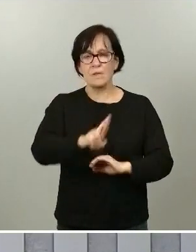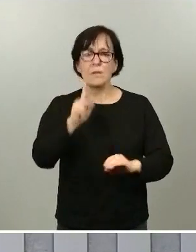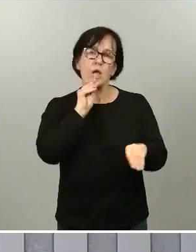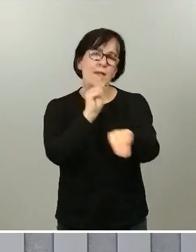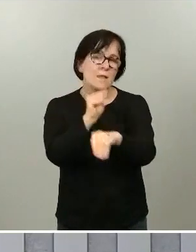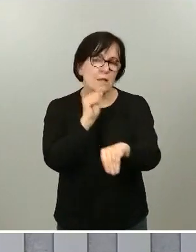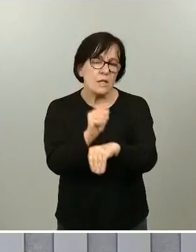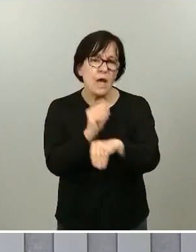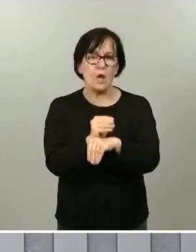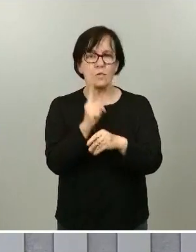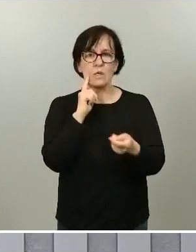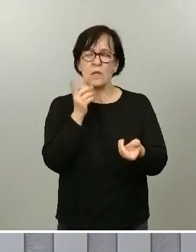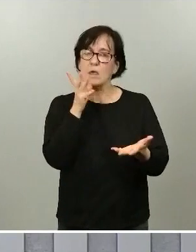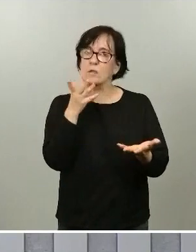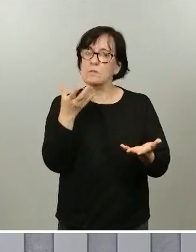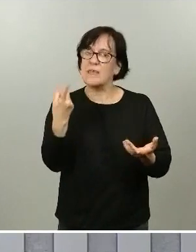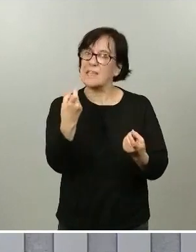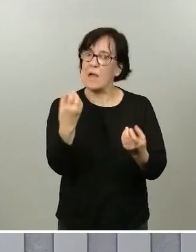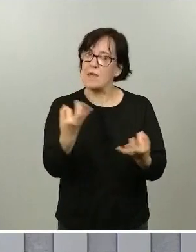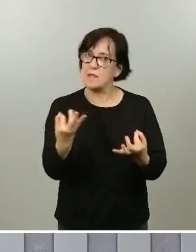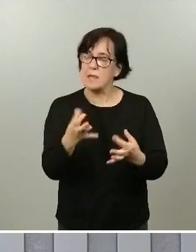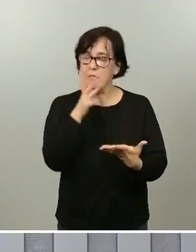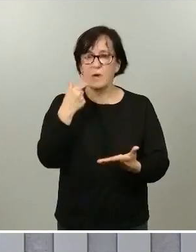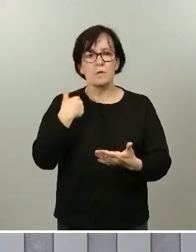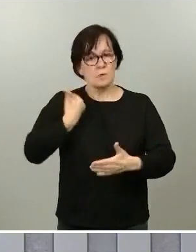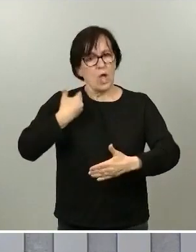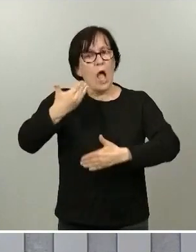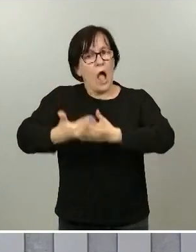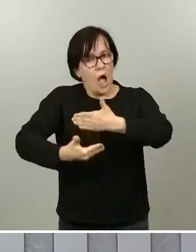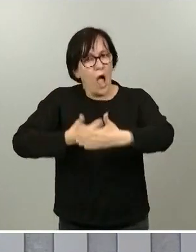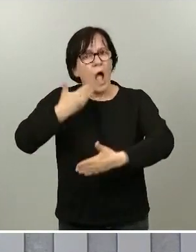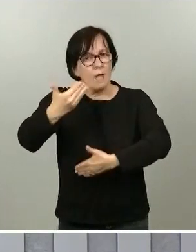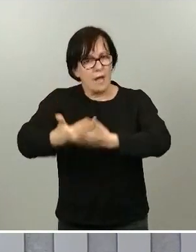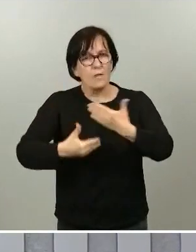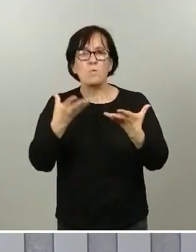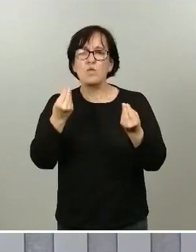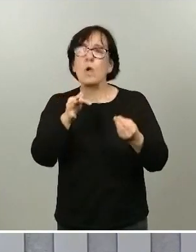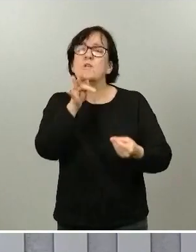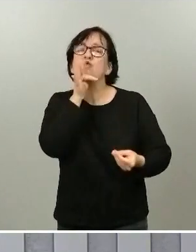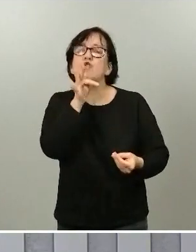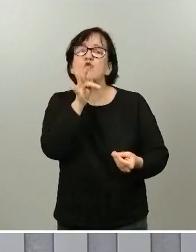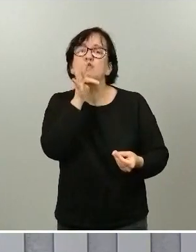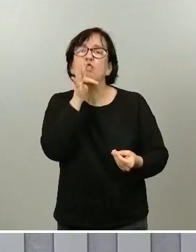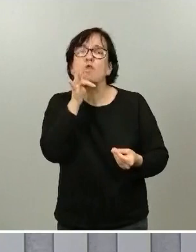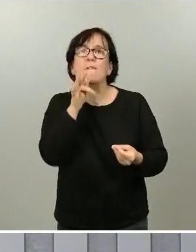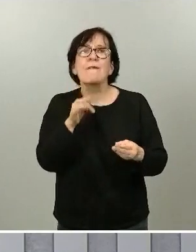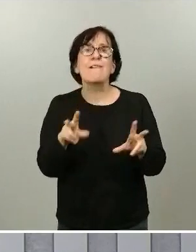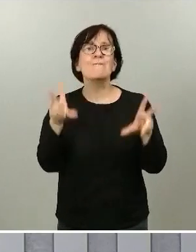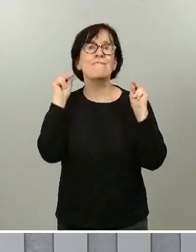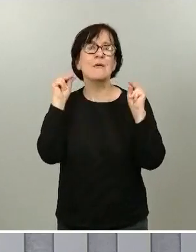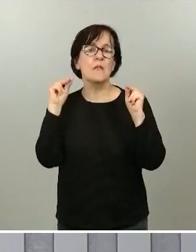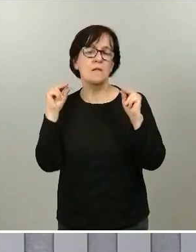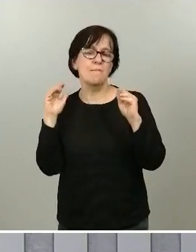necesaria. De hecho, hemos avanzado muchísimo, pero aún no hemos llegado al final de la fase, al final del camino.